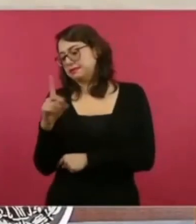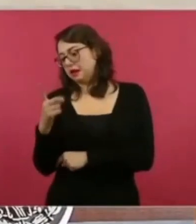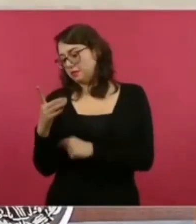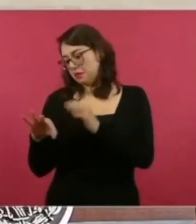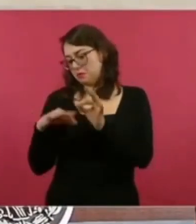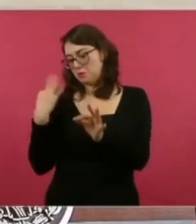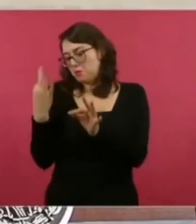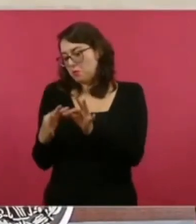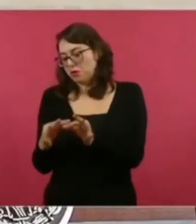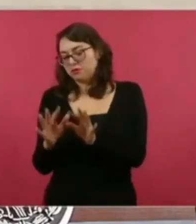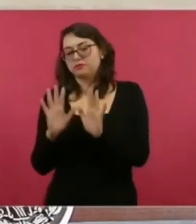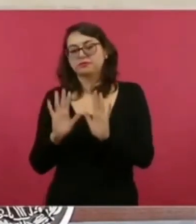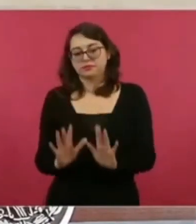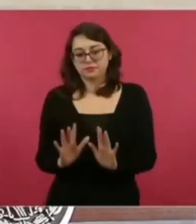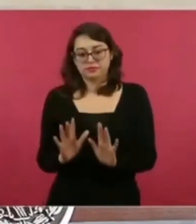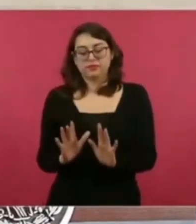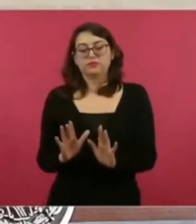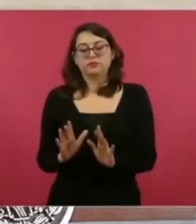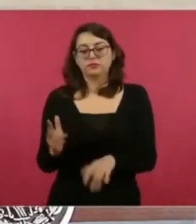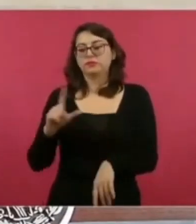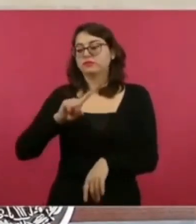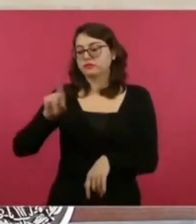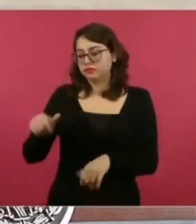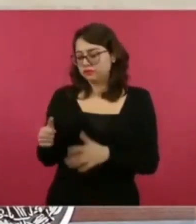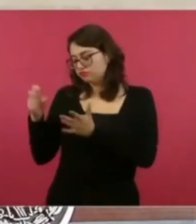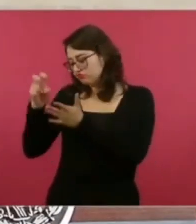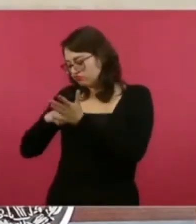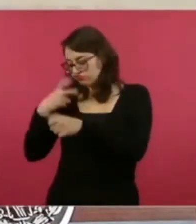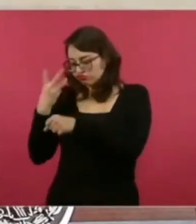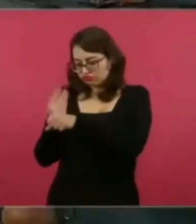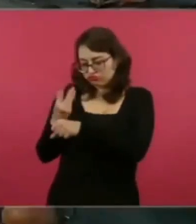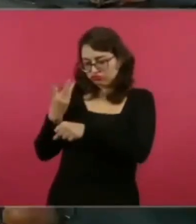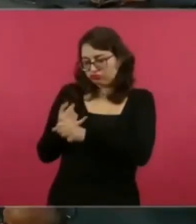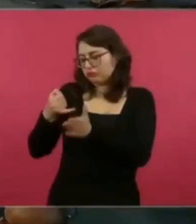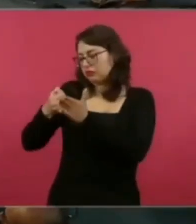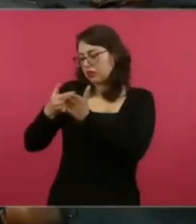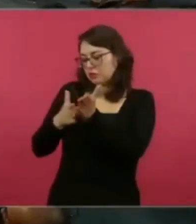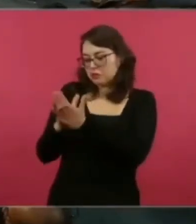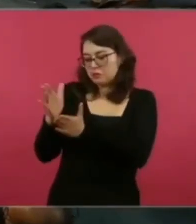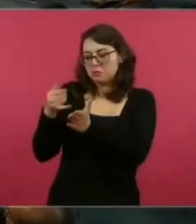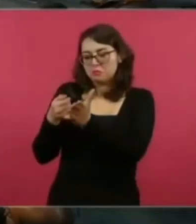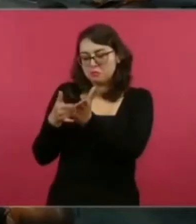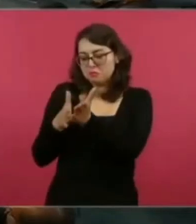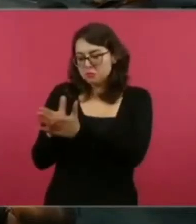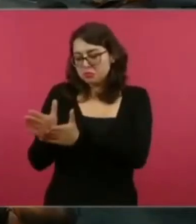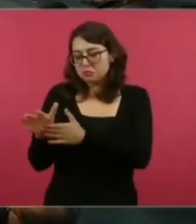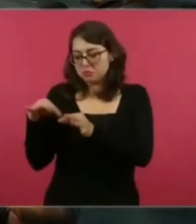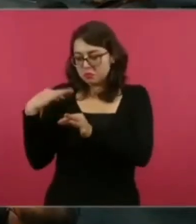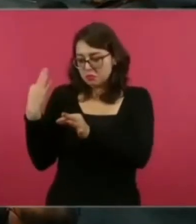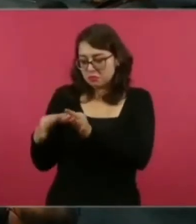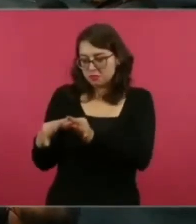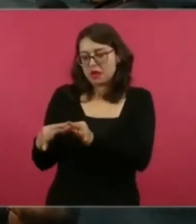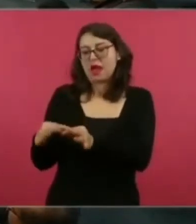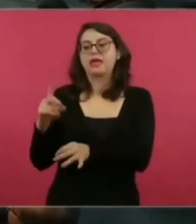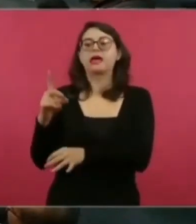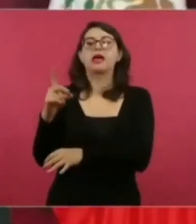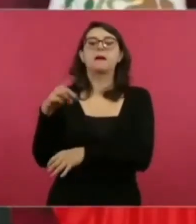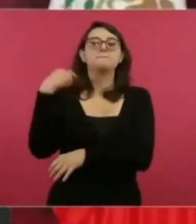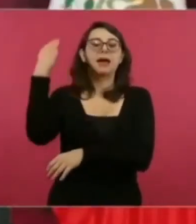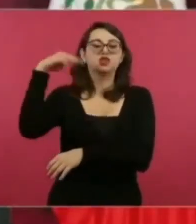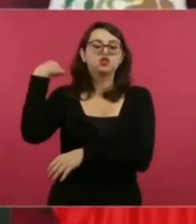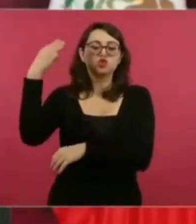pero va a llevar tiempo la impresión entonces va a empezar a